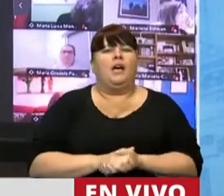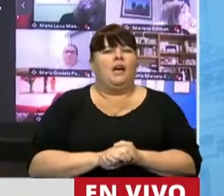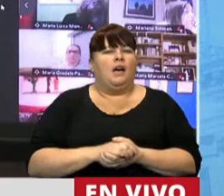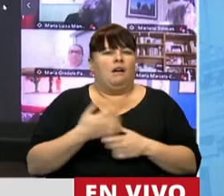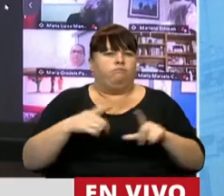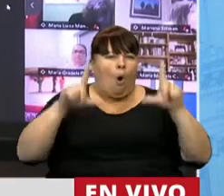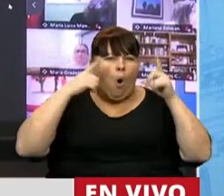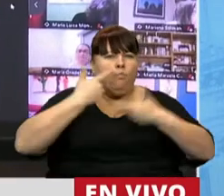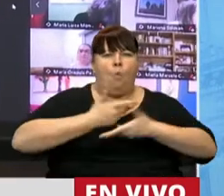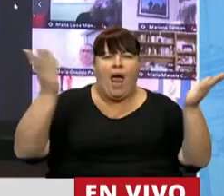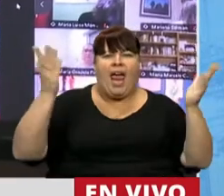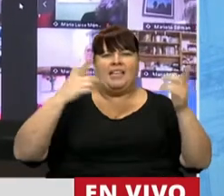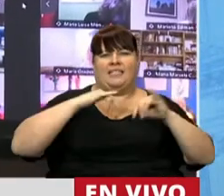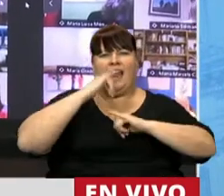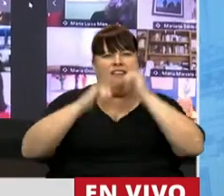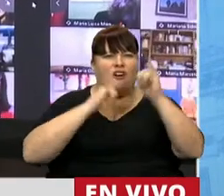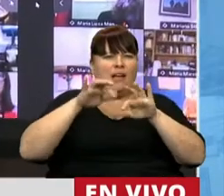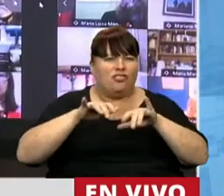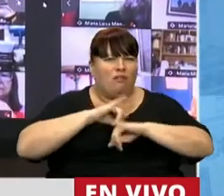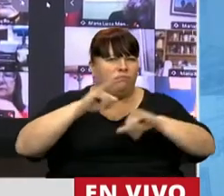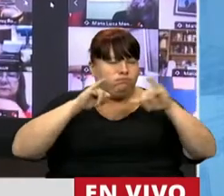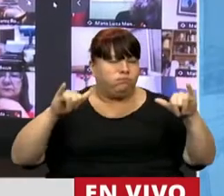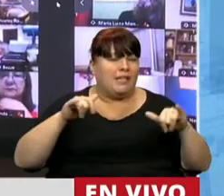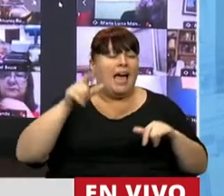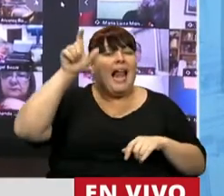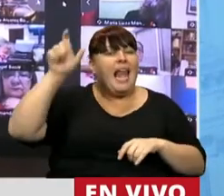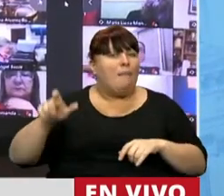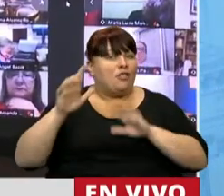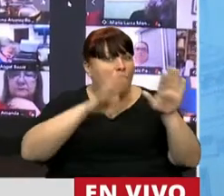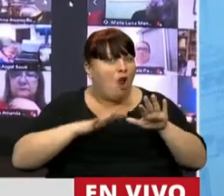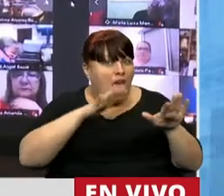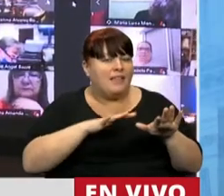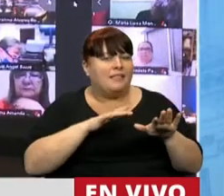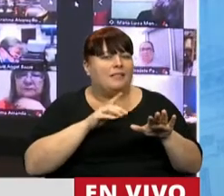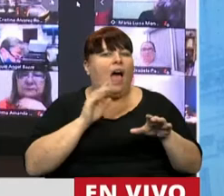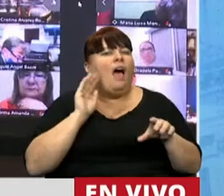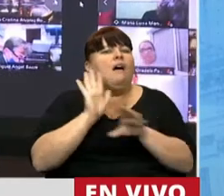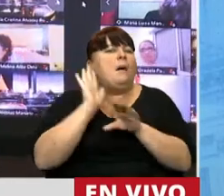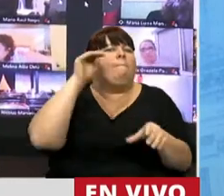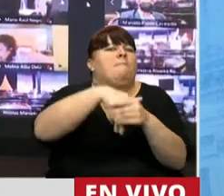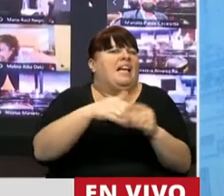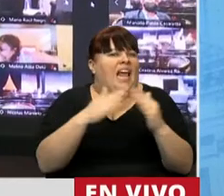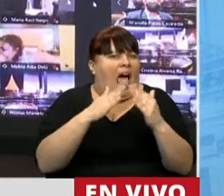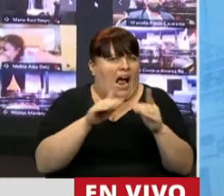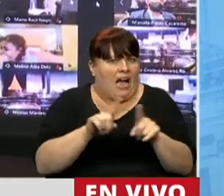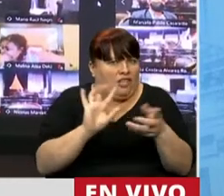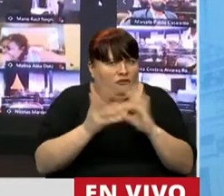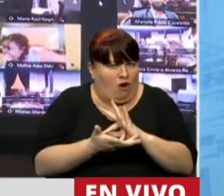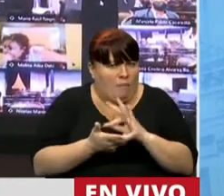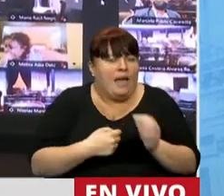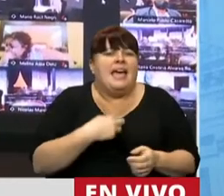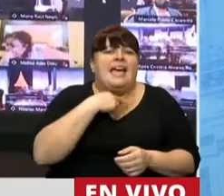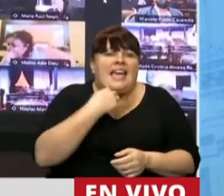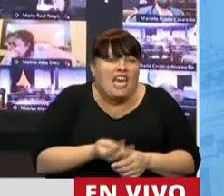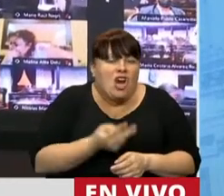sobreexposición a los medios informáticos, el agresor se penetra en nuestra casa y nuestro